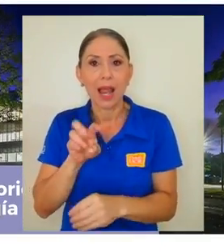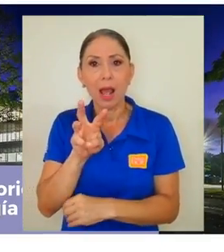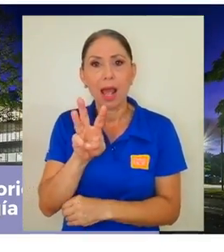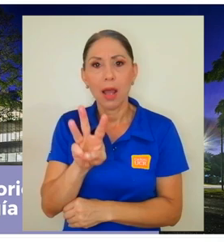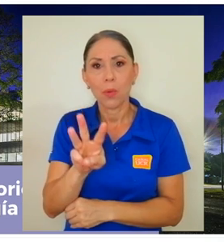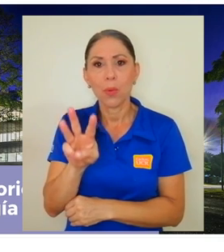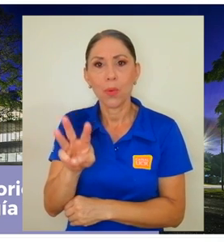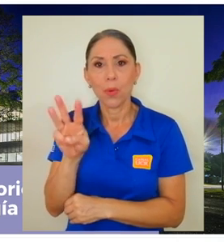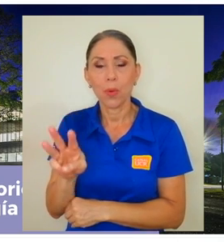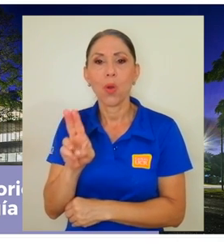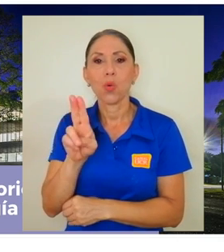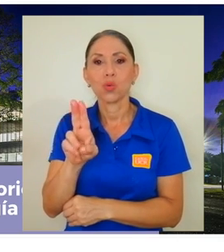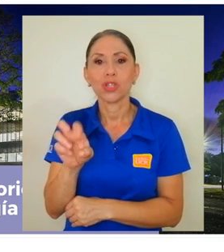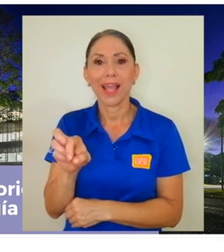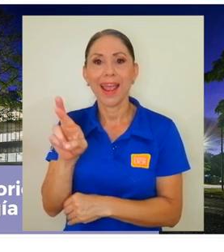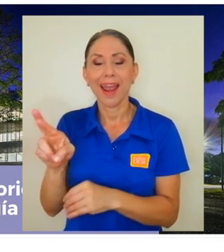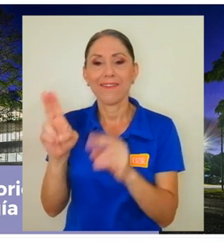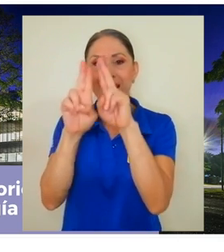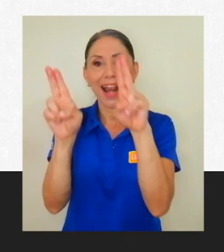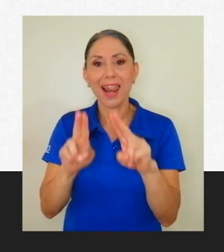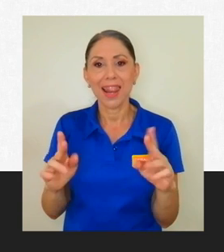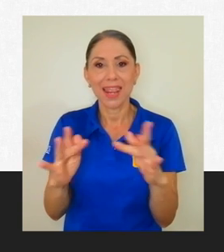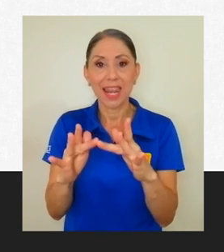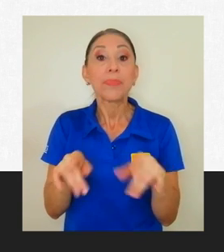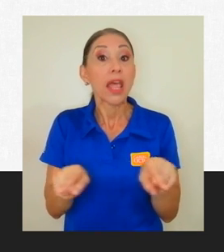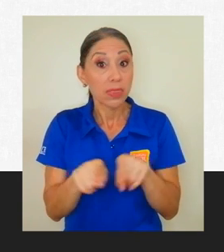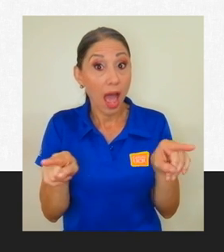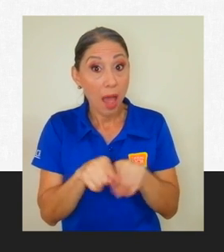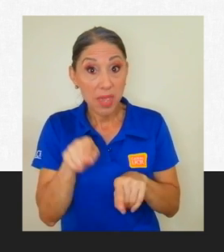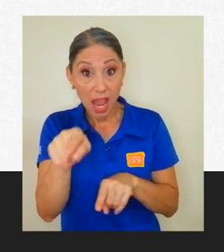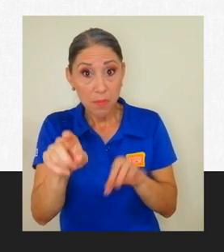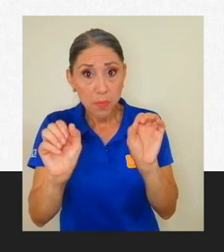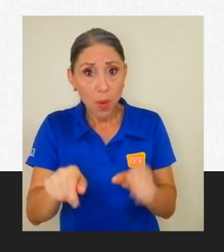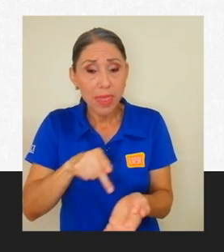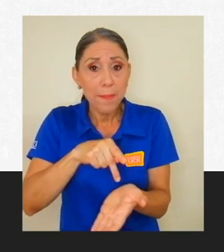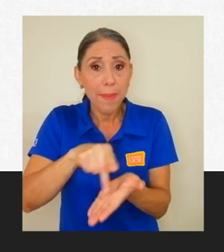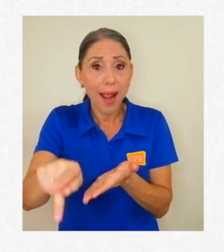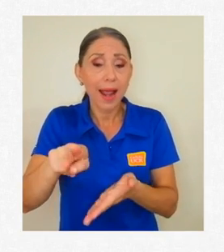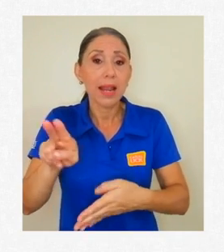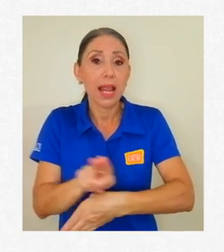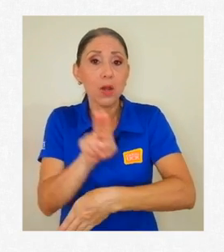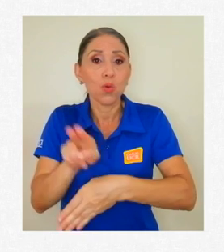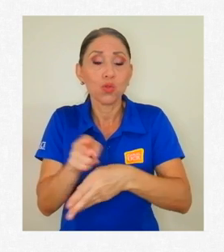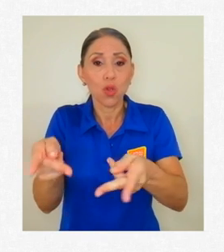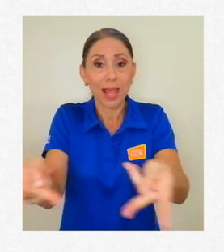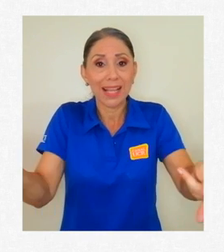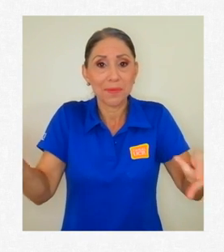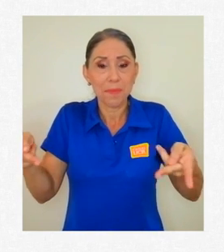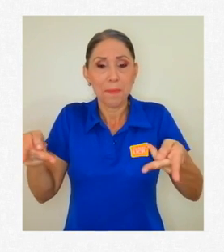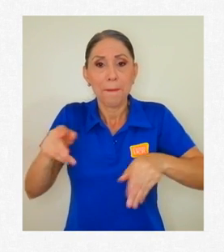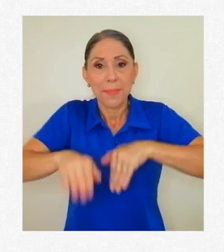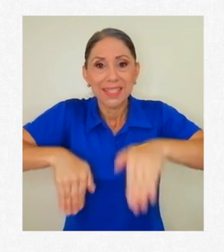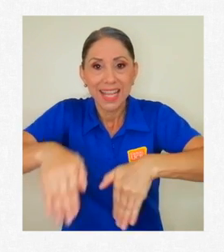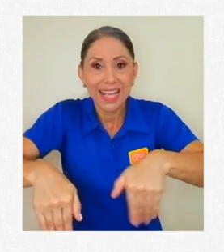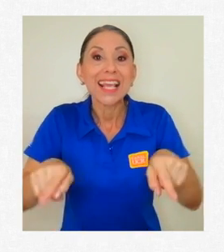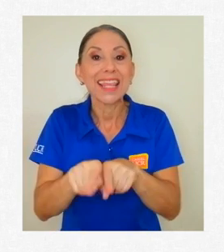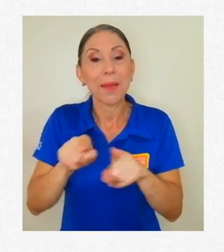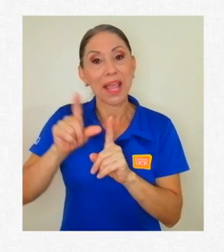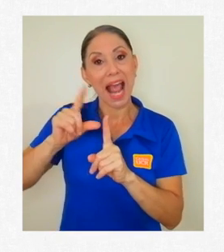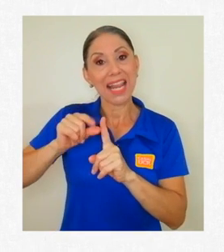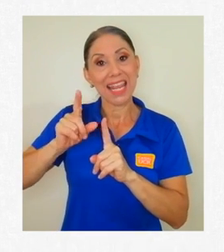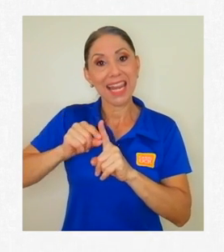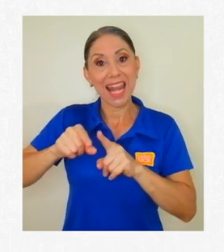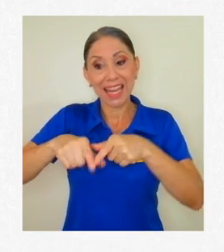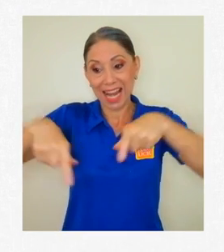UCREnLínea. Adicionalmente, también se pueden pagar por esta vía el uso de las piscinas y el alquiler de las canchas de